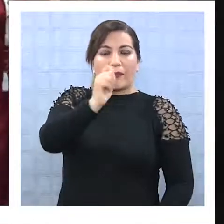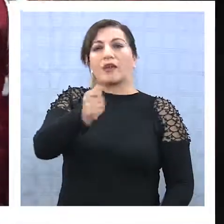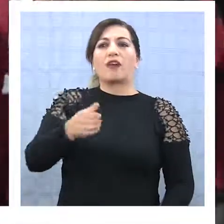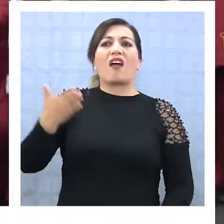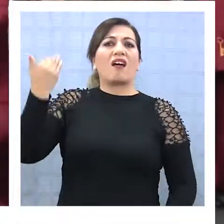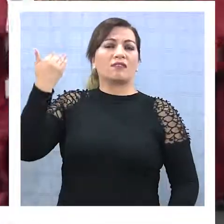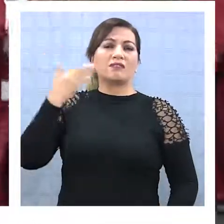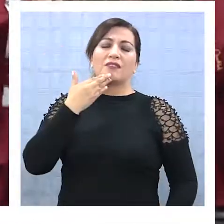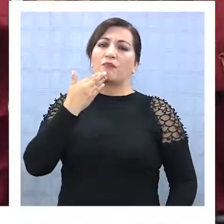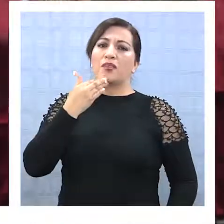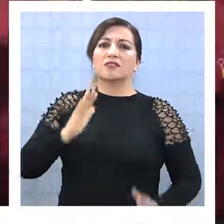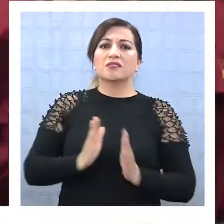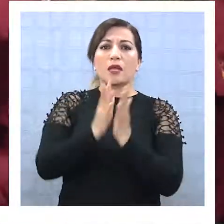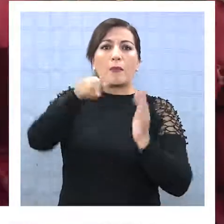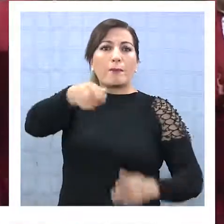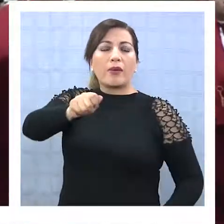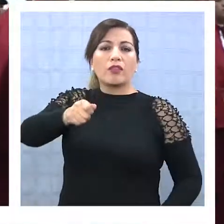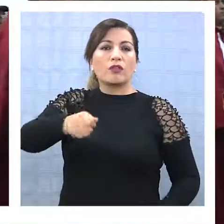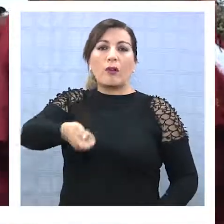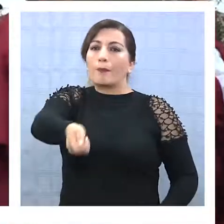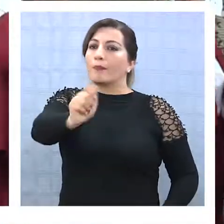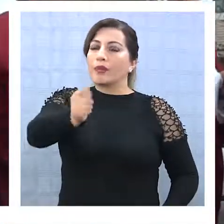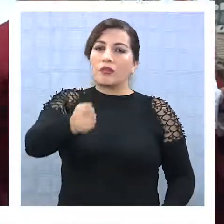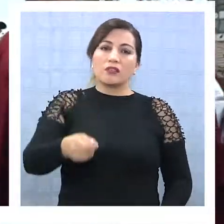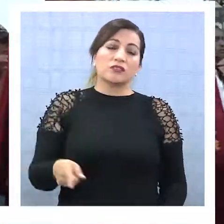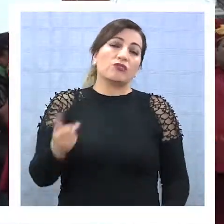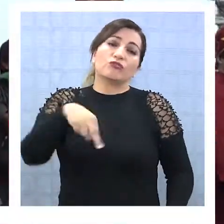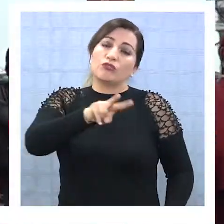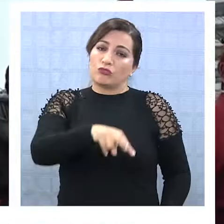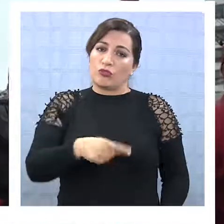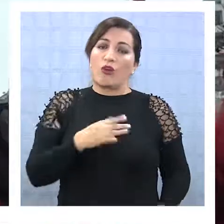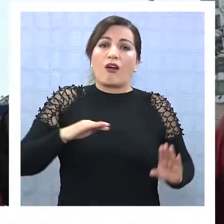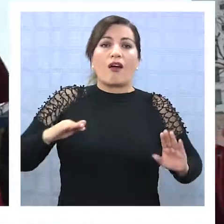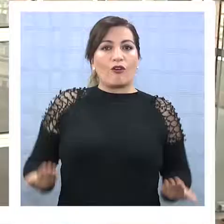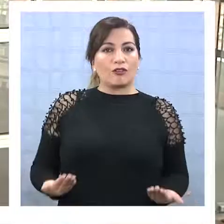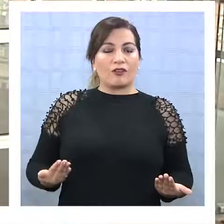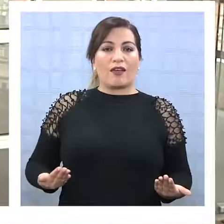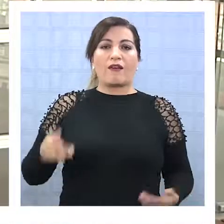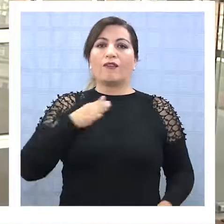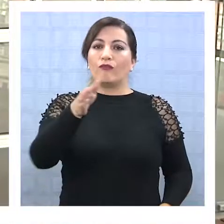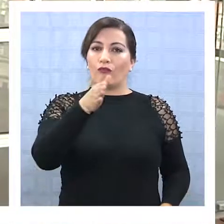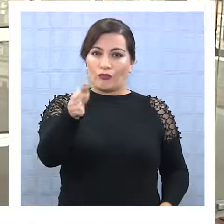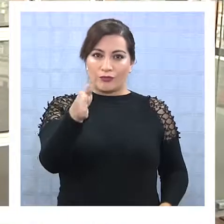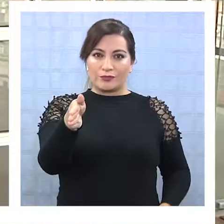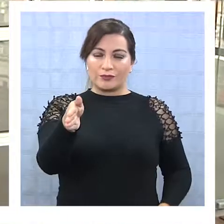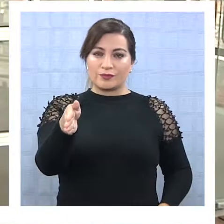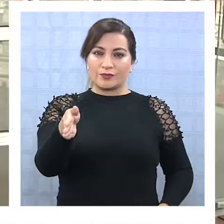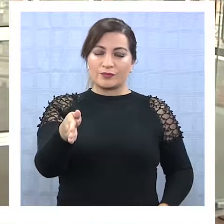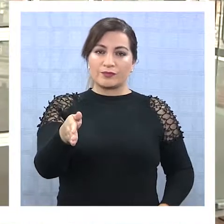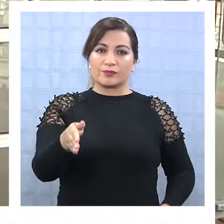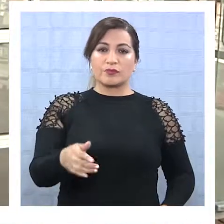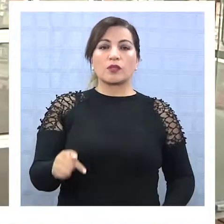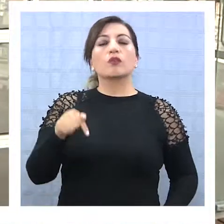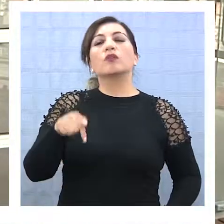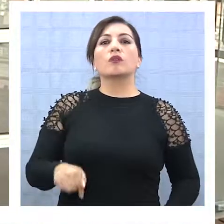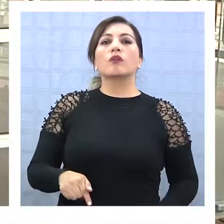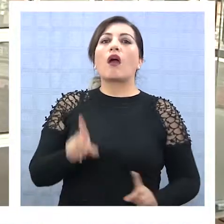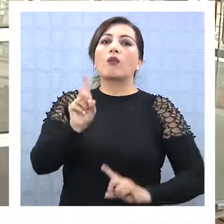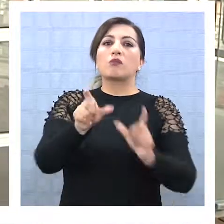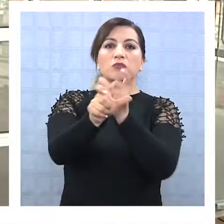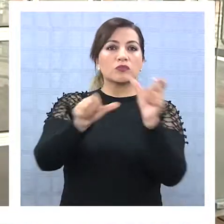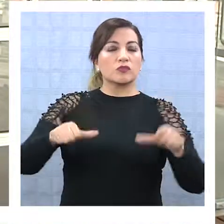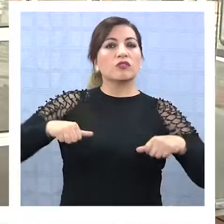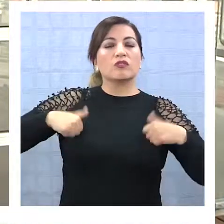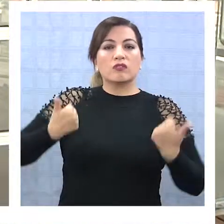pescador, el patrono, entonces es lógico que todos los pescadores estén ahí. Hoy en día muchos de los